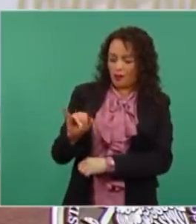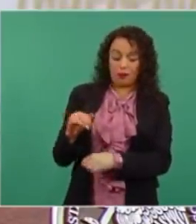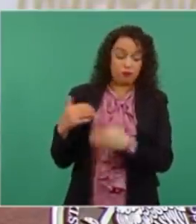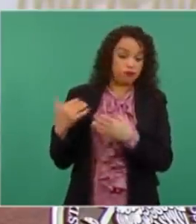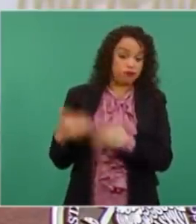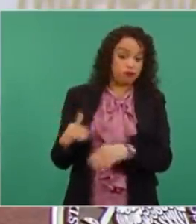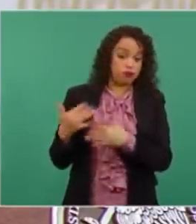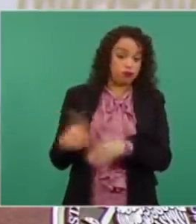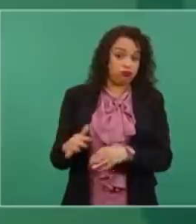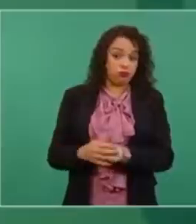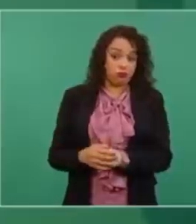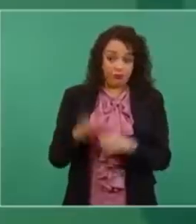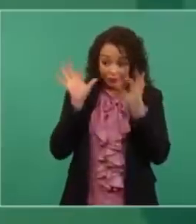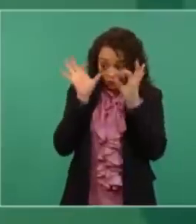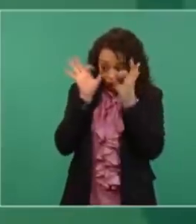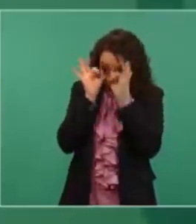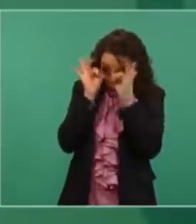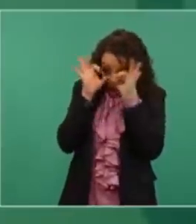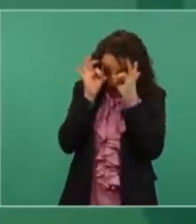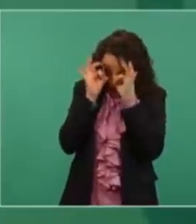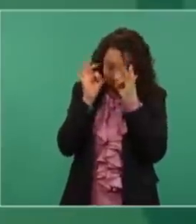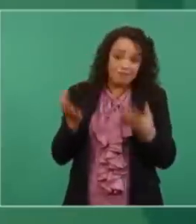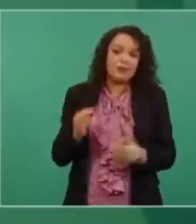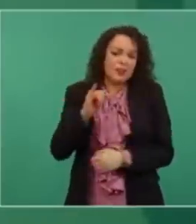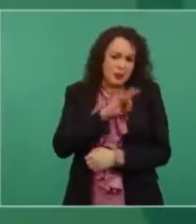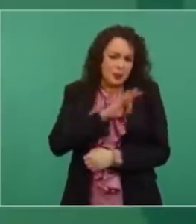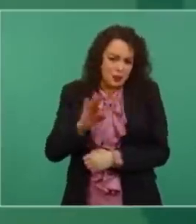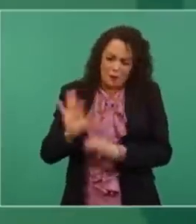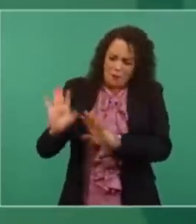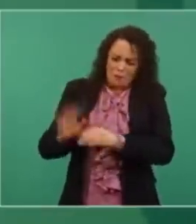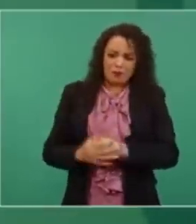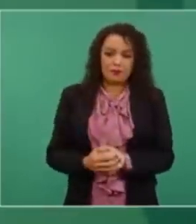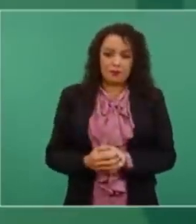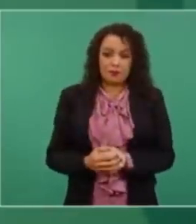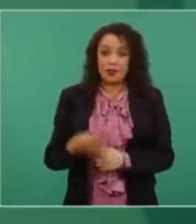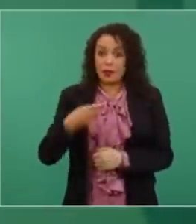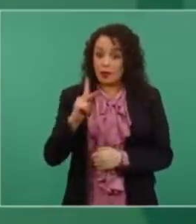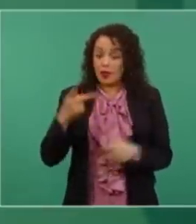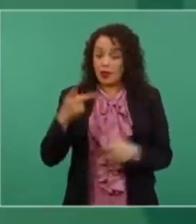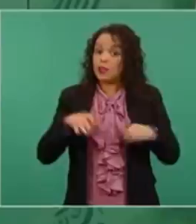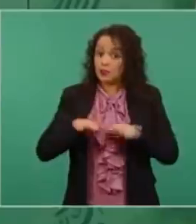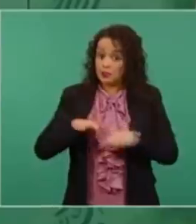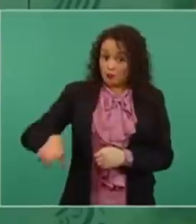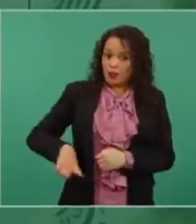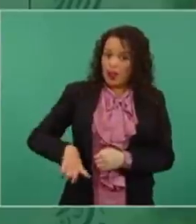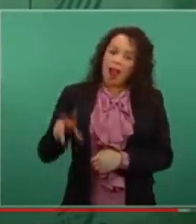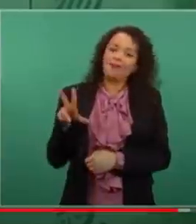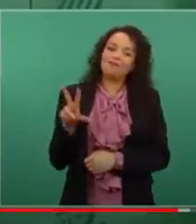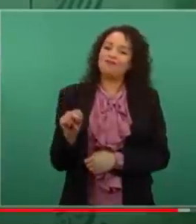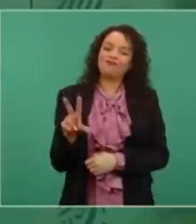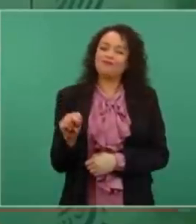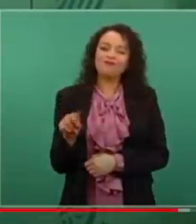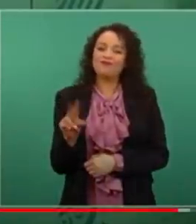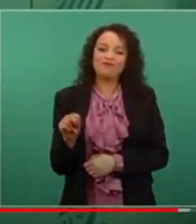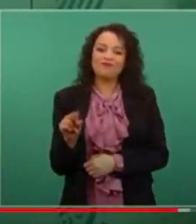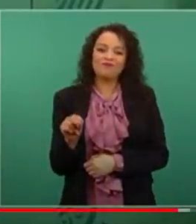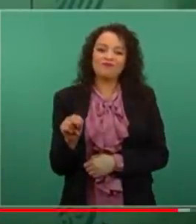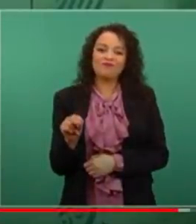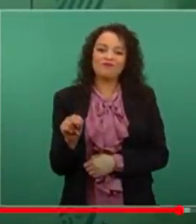Claro que pueden, pues, pueden hacerlo. El servidor público, no. Servidor público, no.